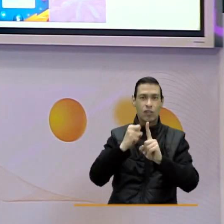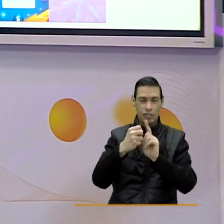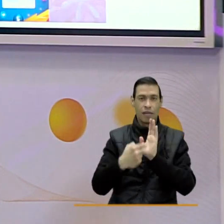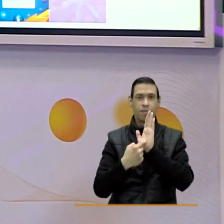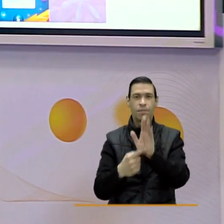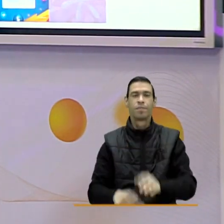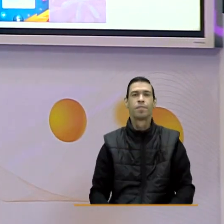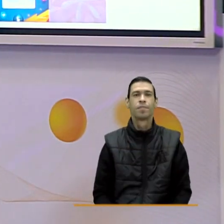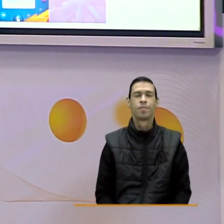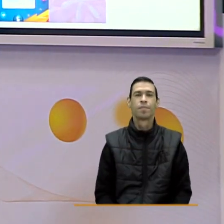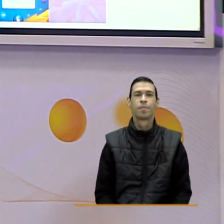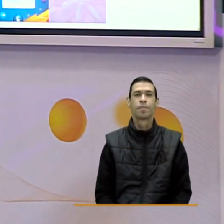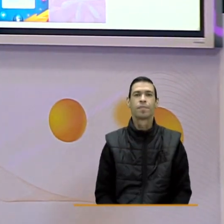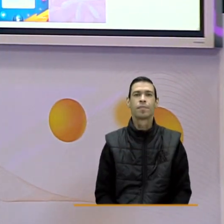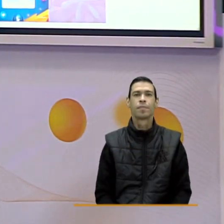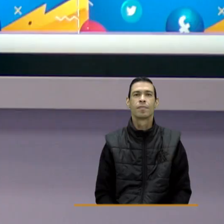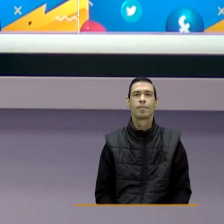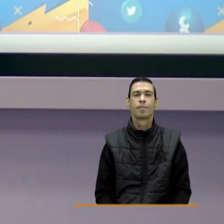SENA Comunica. Empecemos.